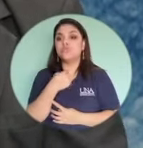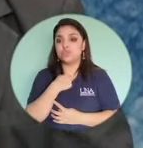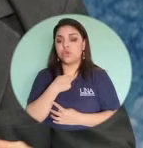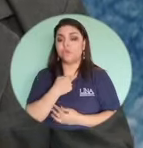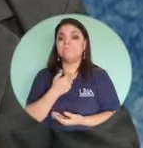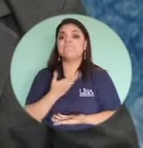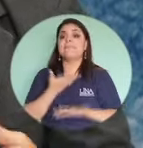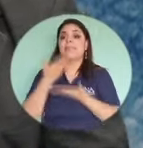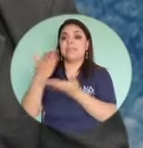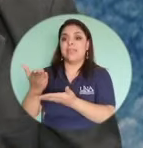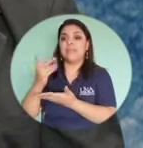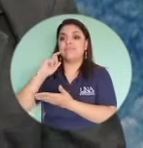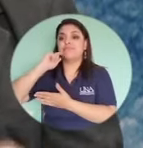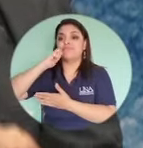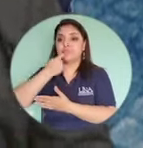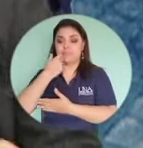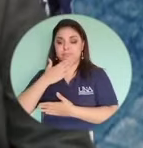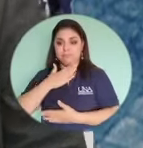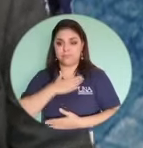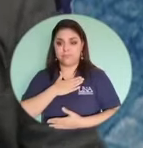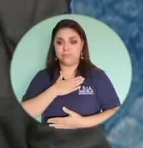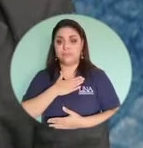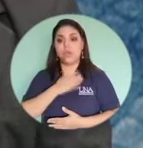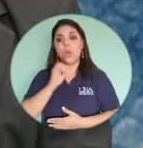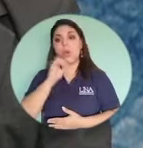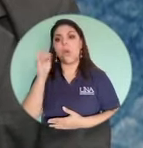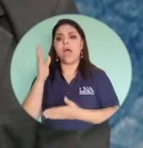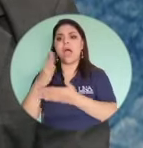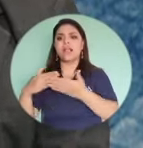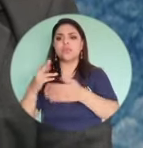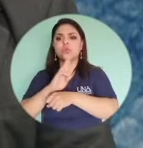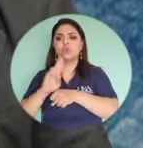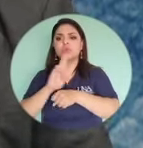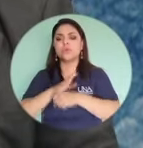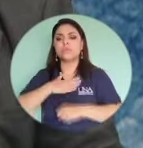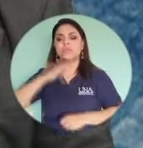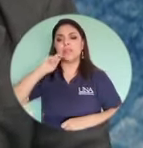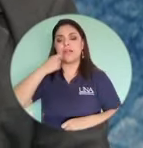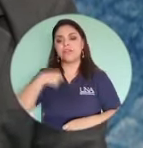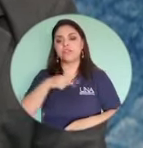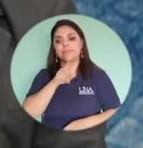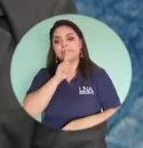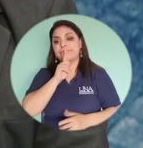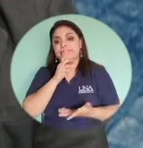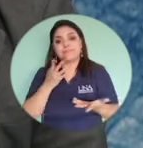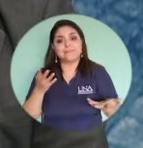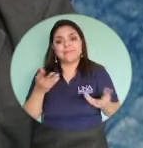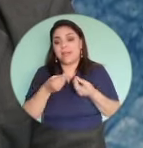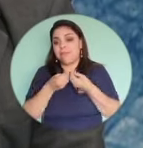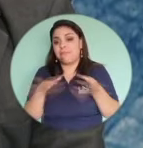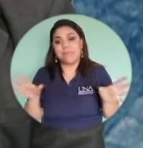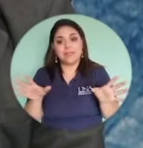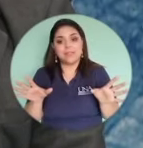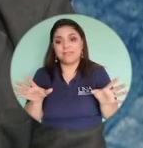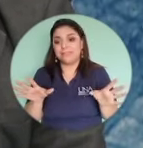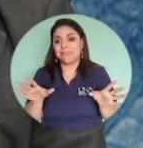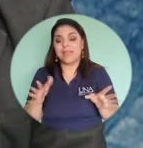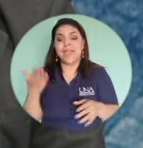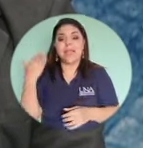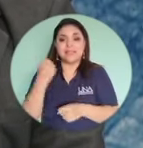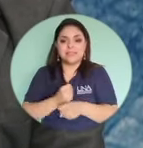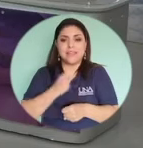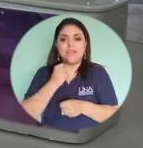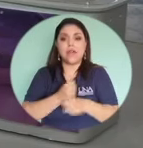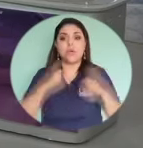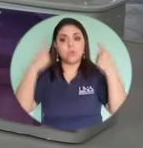atribuye que fue que facilite las claves o que alguien utilizó mis claves ahí no hay nada que decir y se pierde se pierde lo que